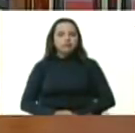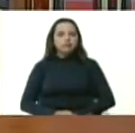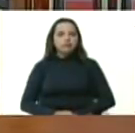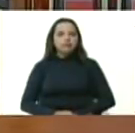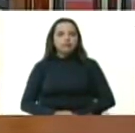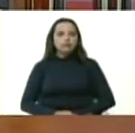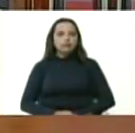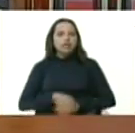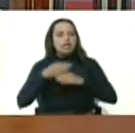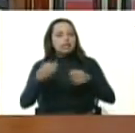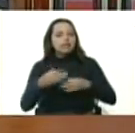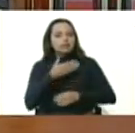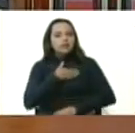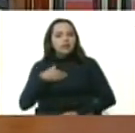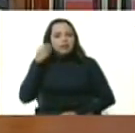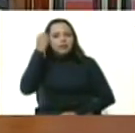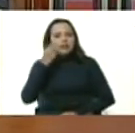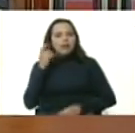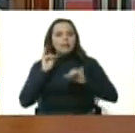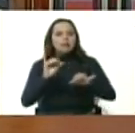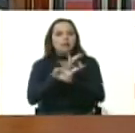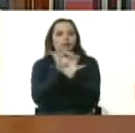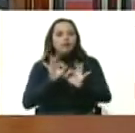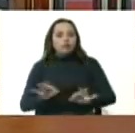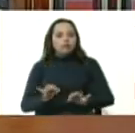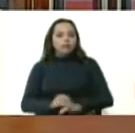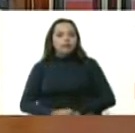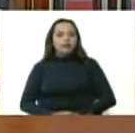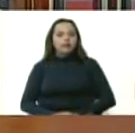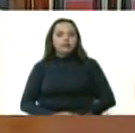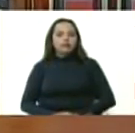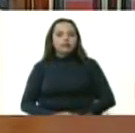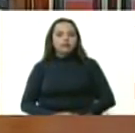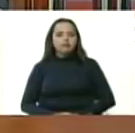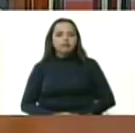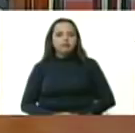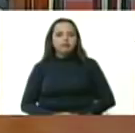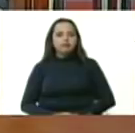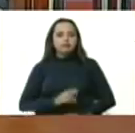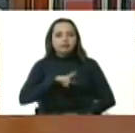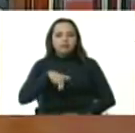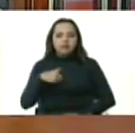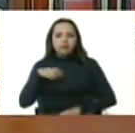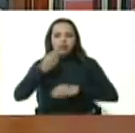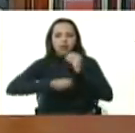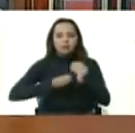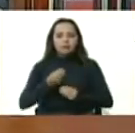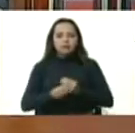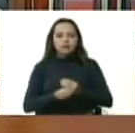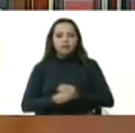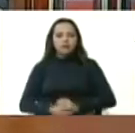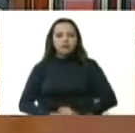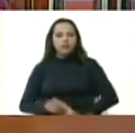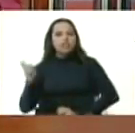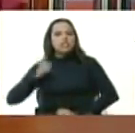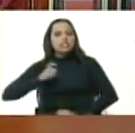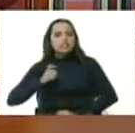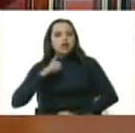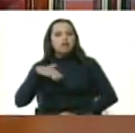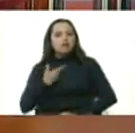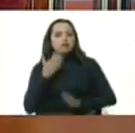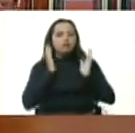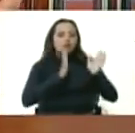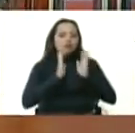siempre prefiero pensar de esa forma hemos hecho lo necesario para